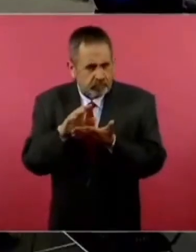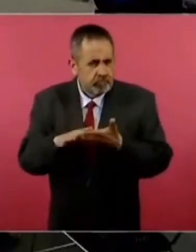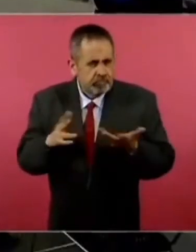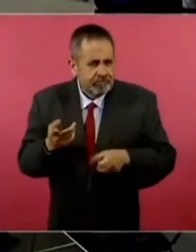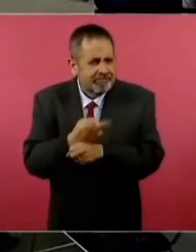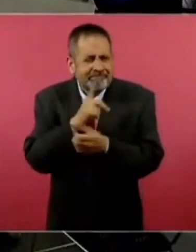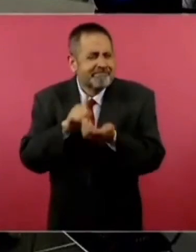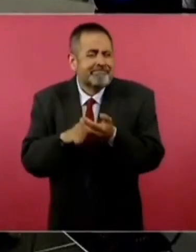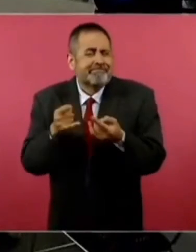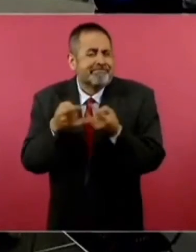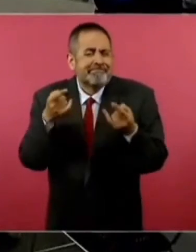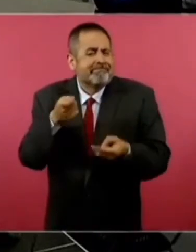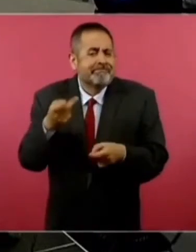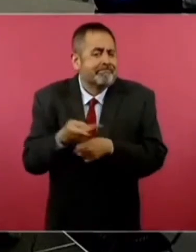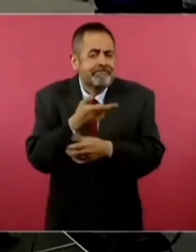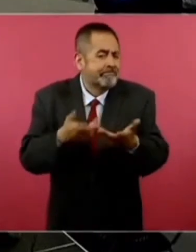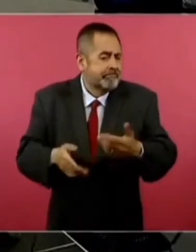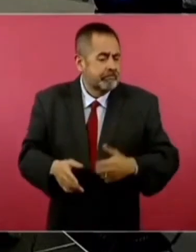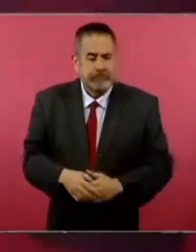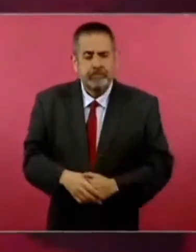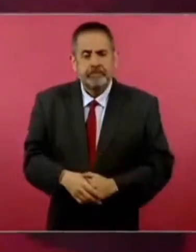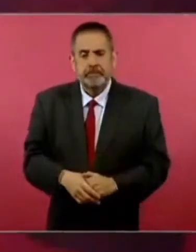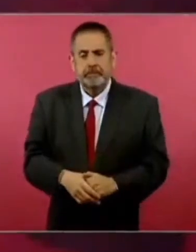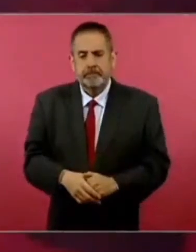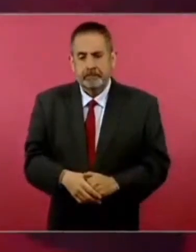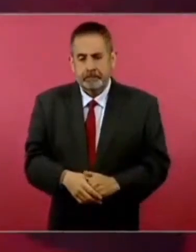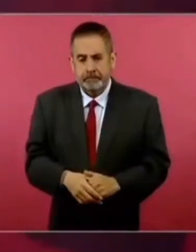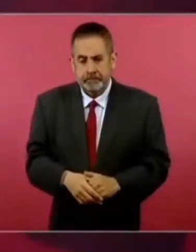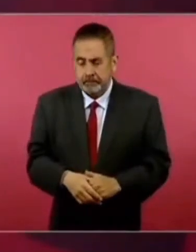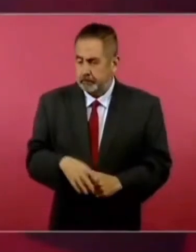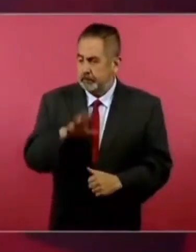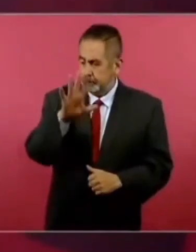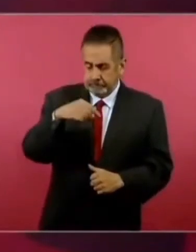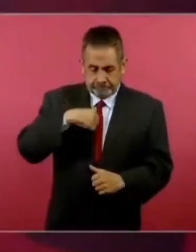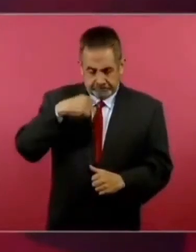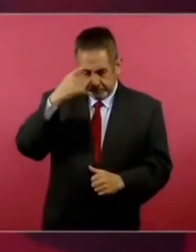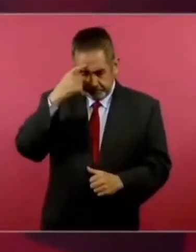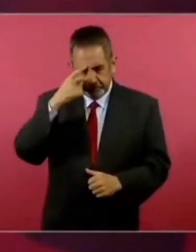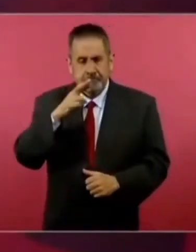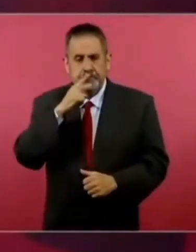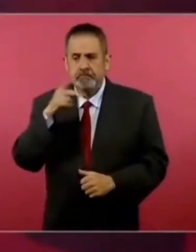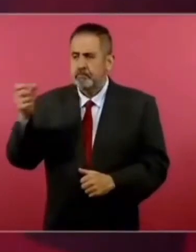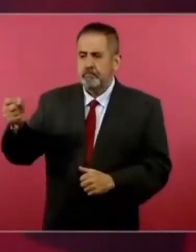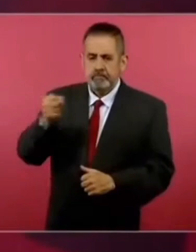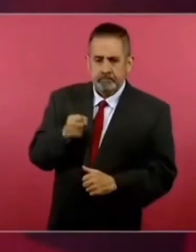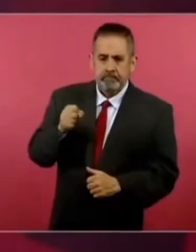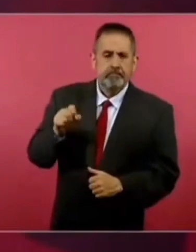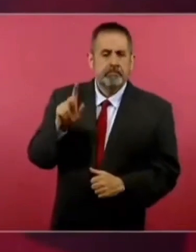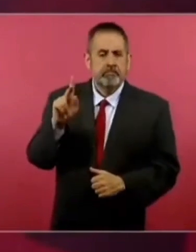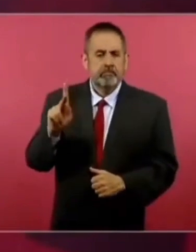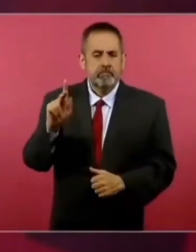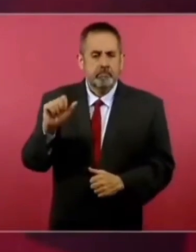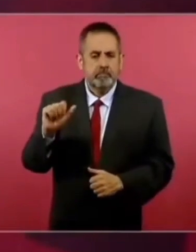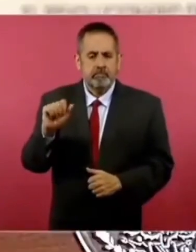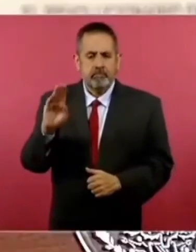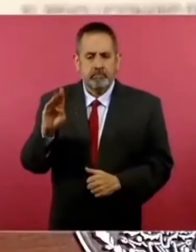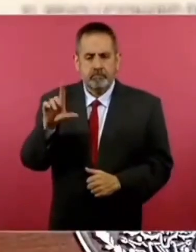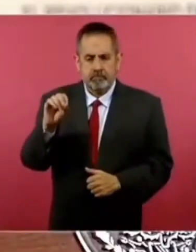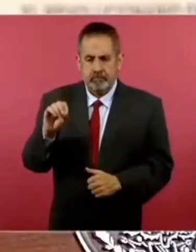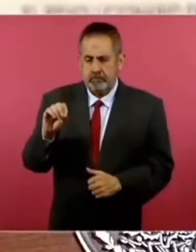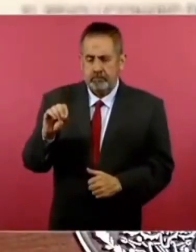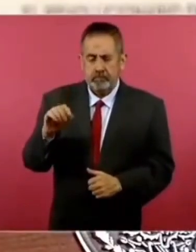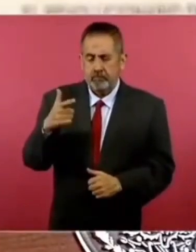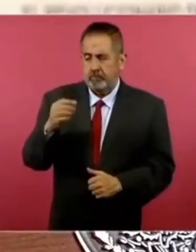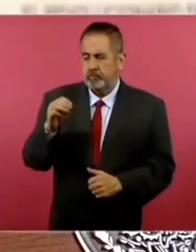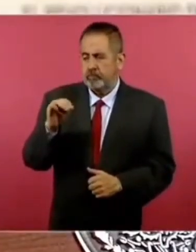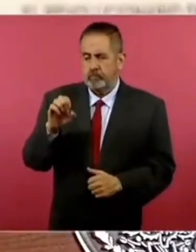segunda pregunta. Bueno, tendría que estar con nosotros Pablo Gómez informándonos sobre esta